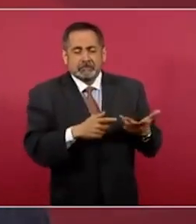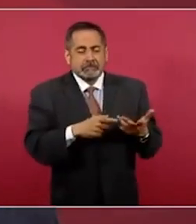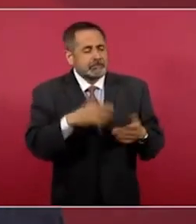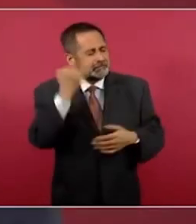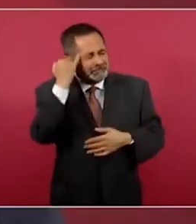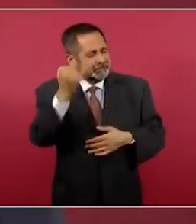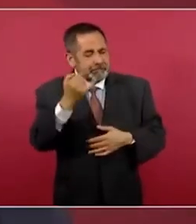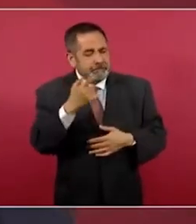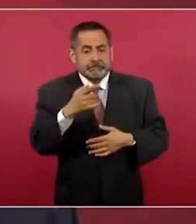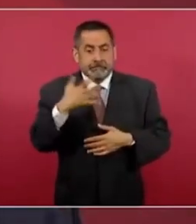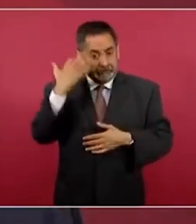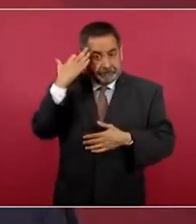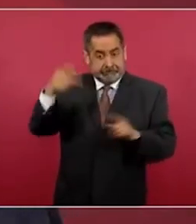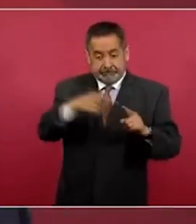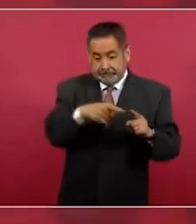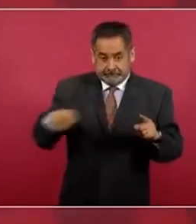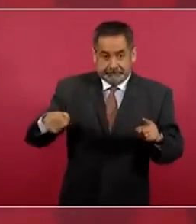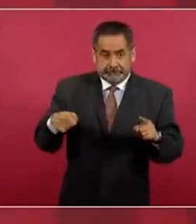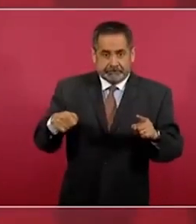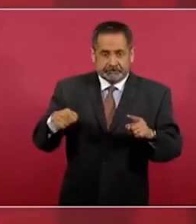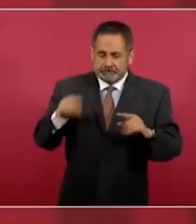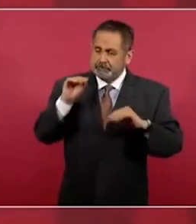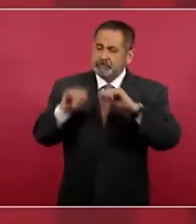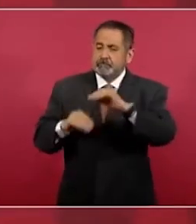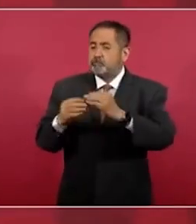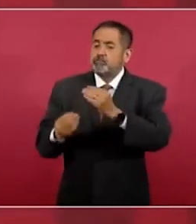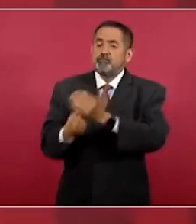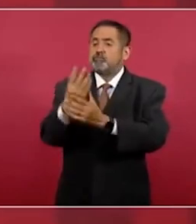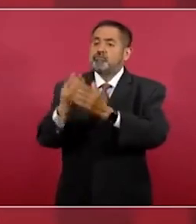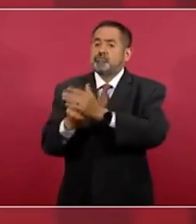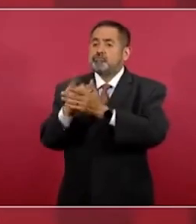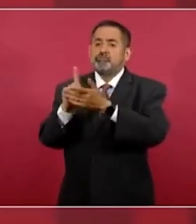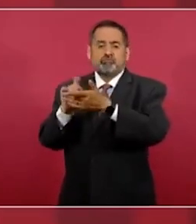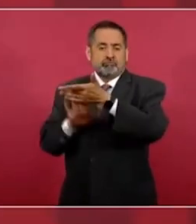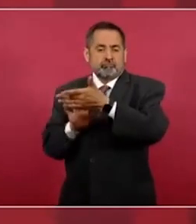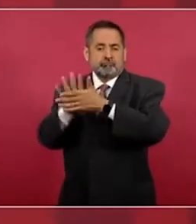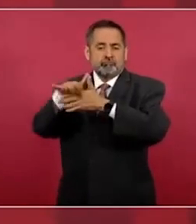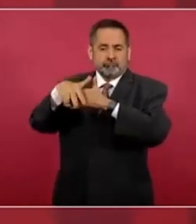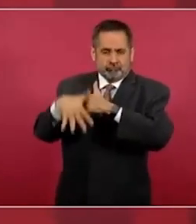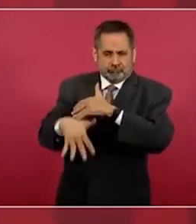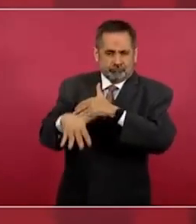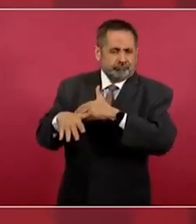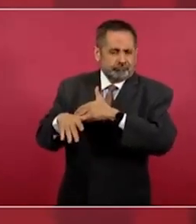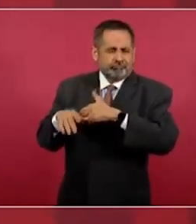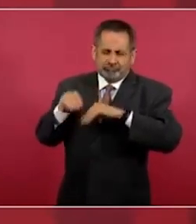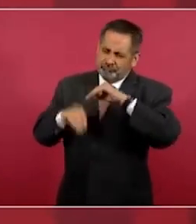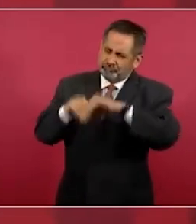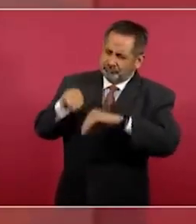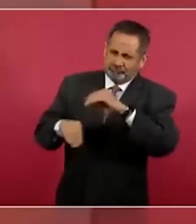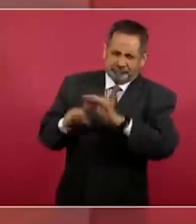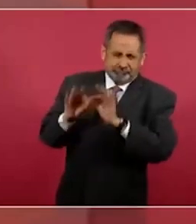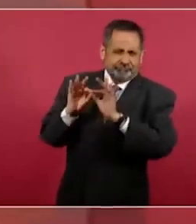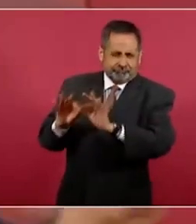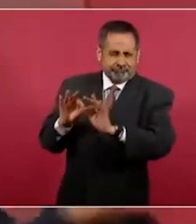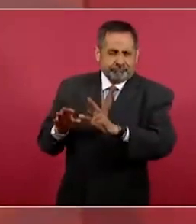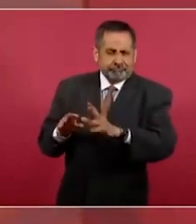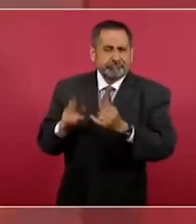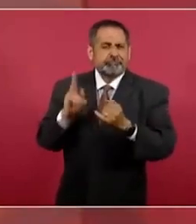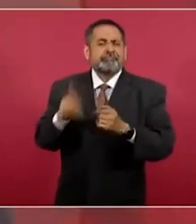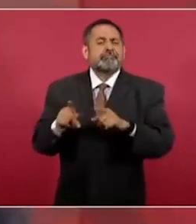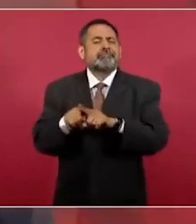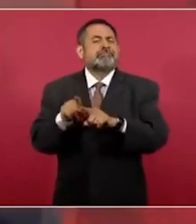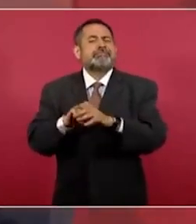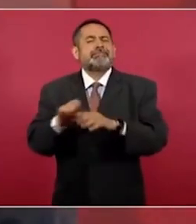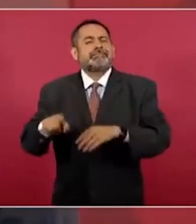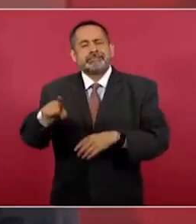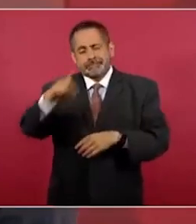construyen en el periodo neoliberal nuevas presas como las que construyeron en Nayarit.